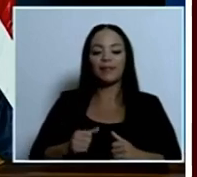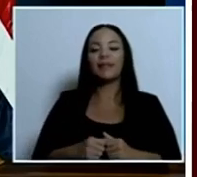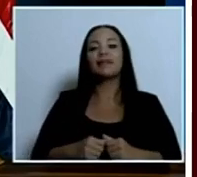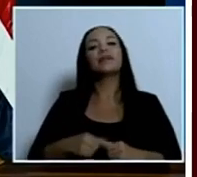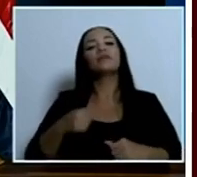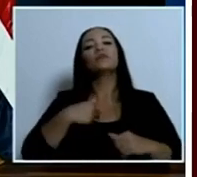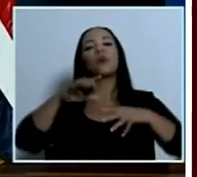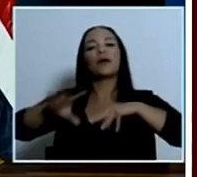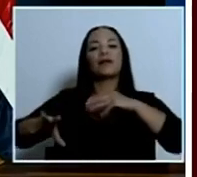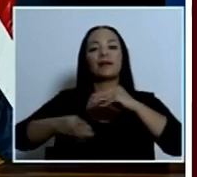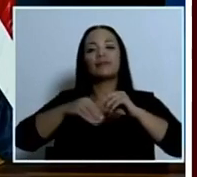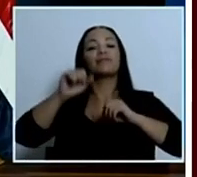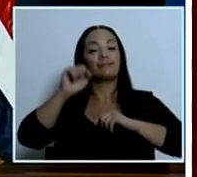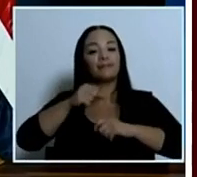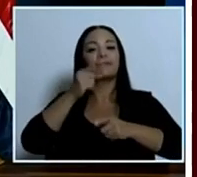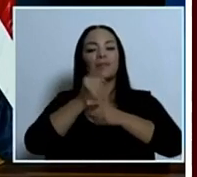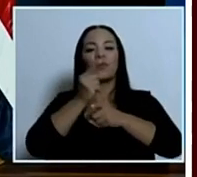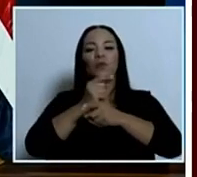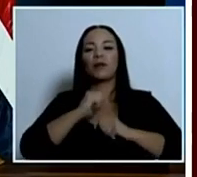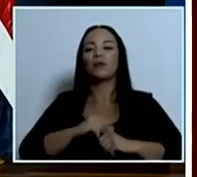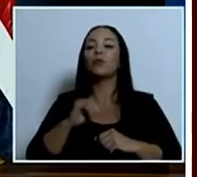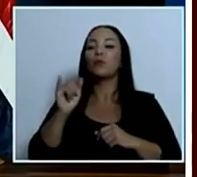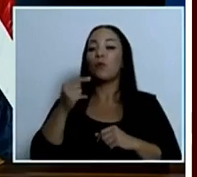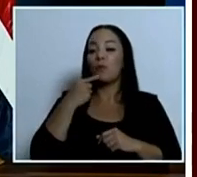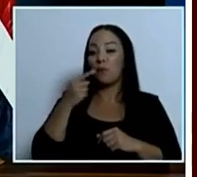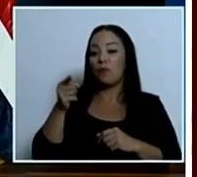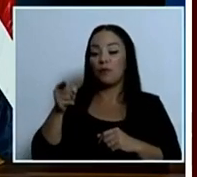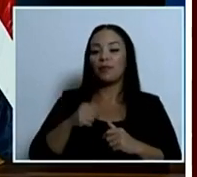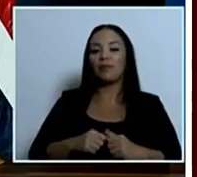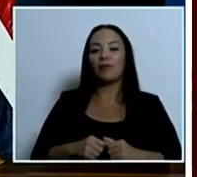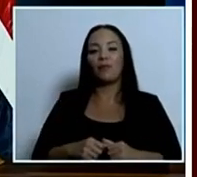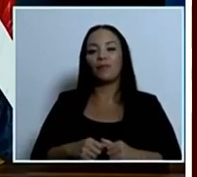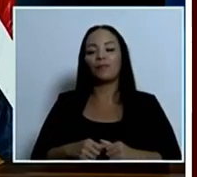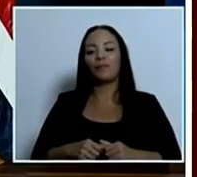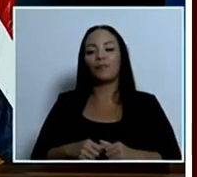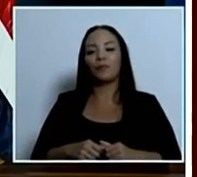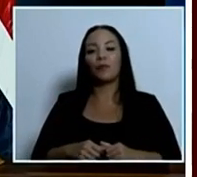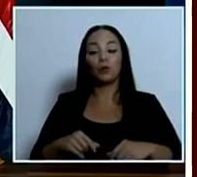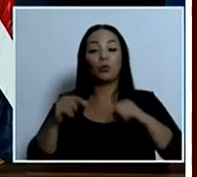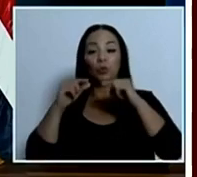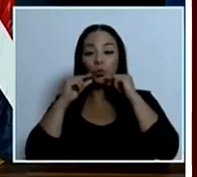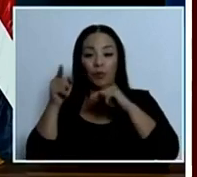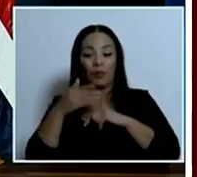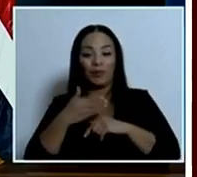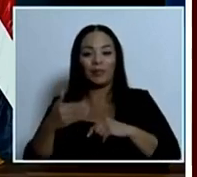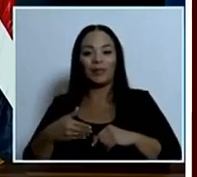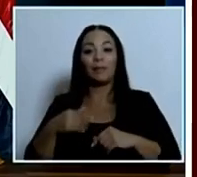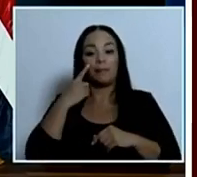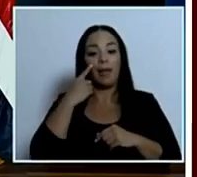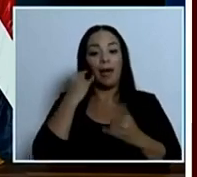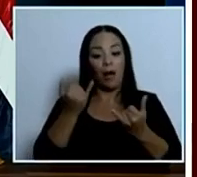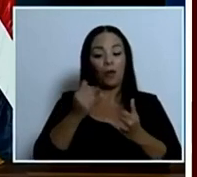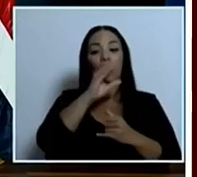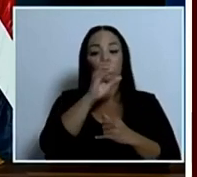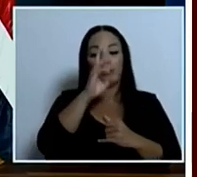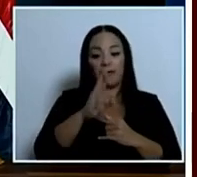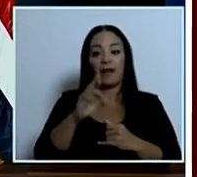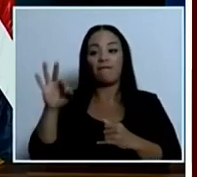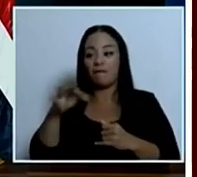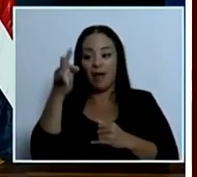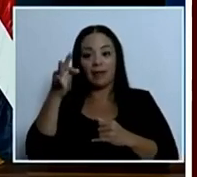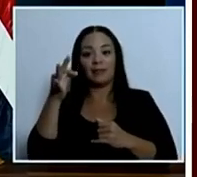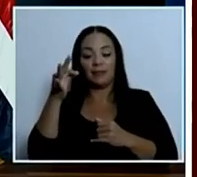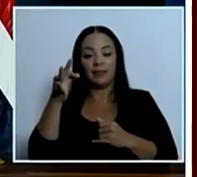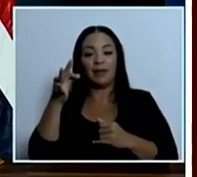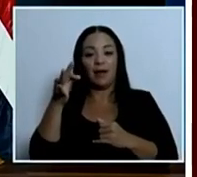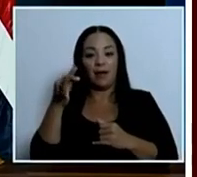agregar que, efectivamente, como lo menciona don Rodrigo, Costa Rica y Francia están programando la celebración